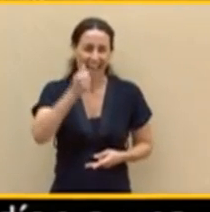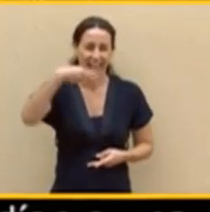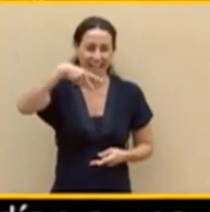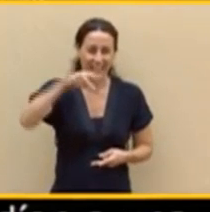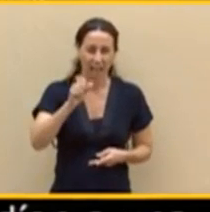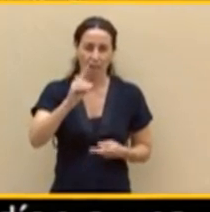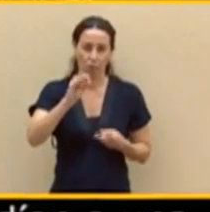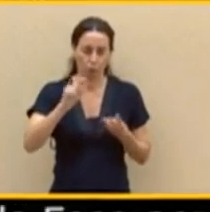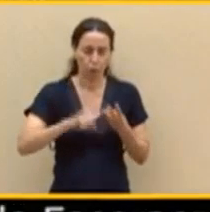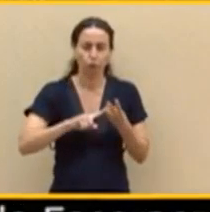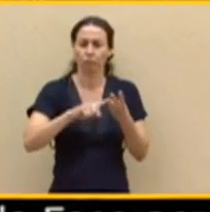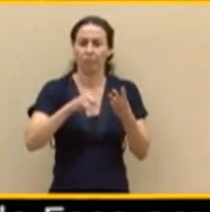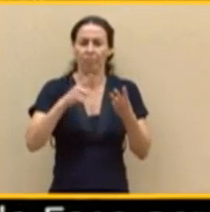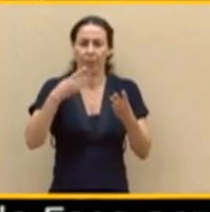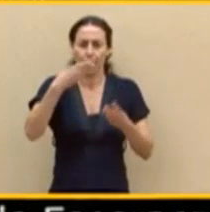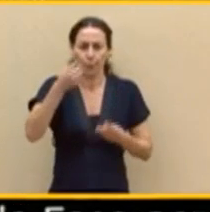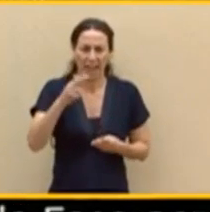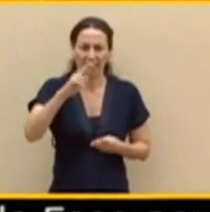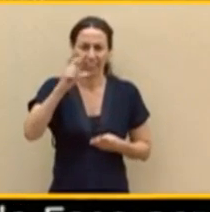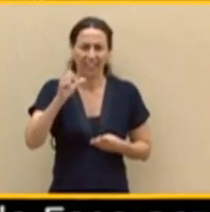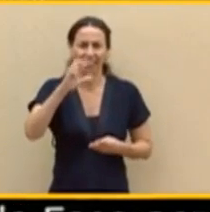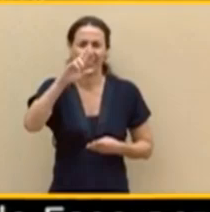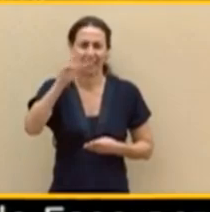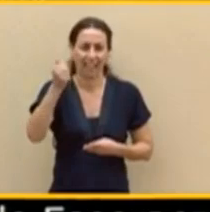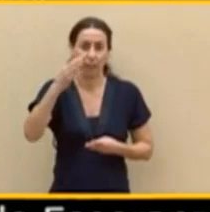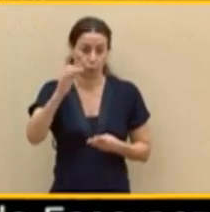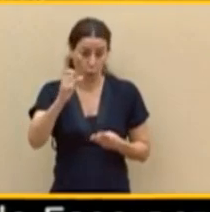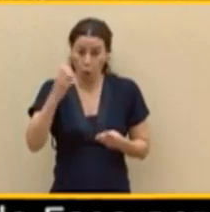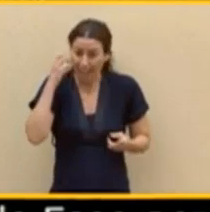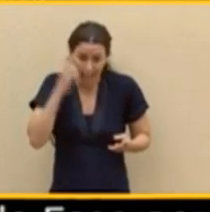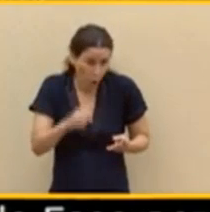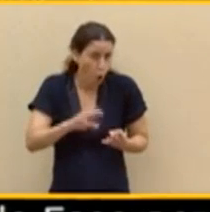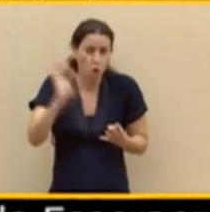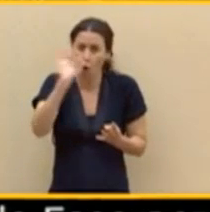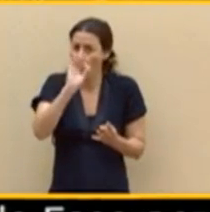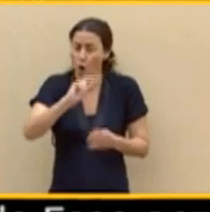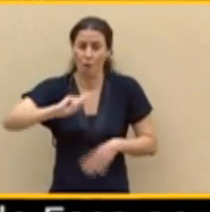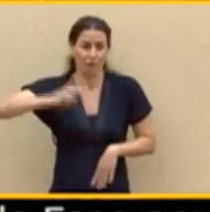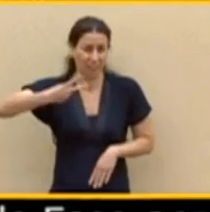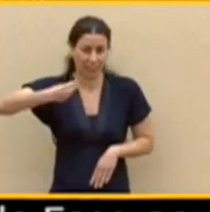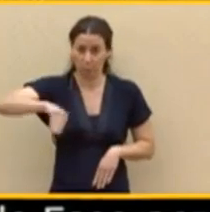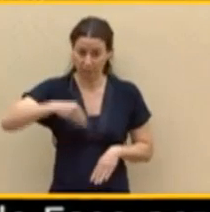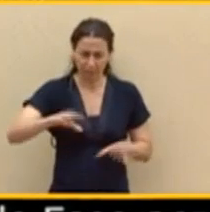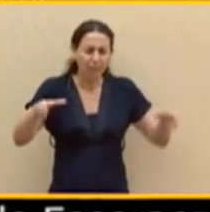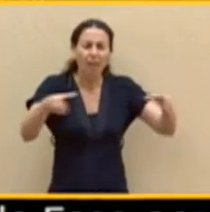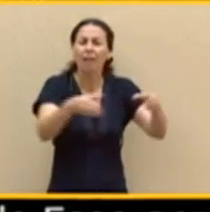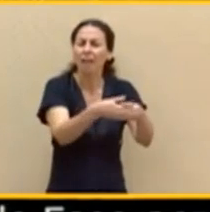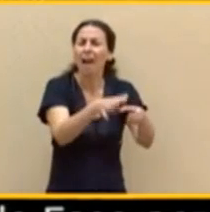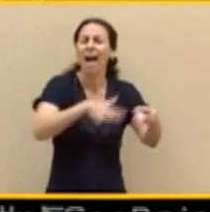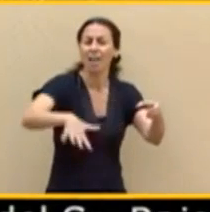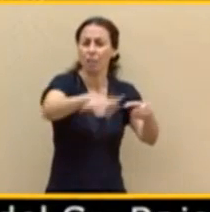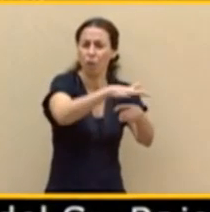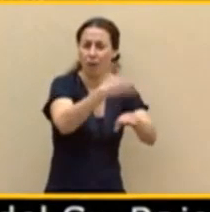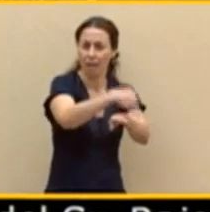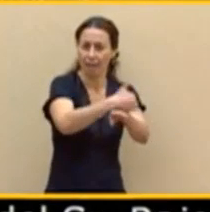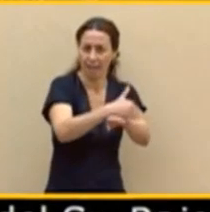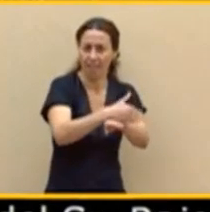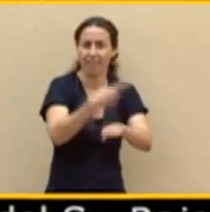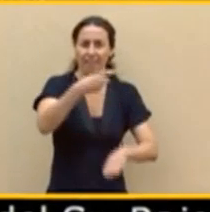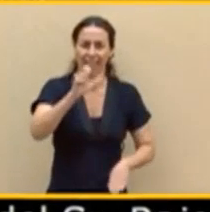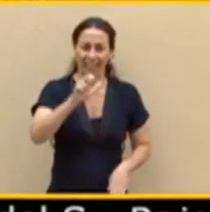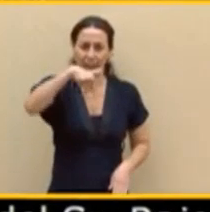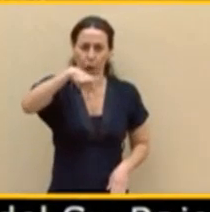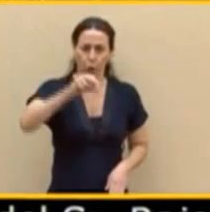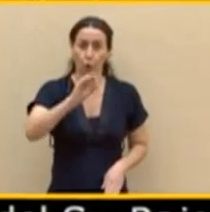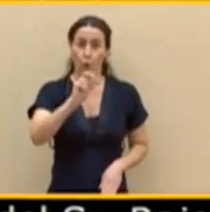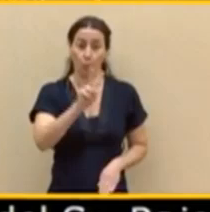de Bárcenas, de Rato, igual que el del señor Rajoy o el de la señora vicepresidenta, estaban allí, en Genova 13. Y los sobres se movían de arriba para